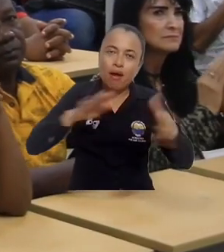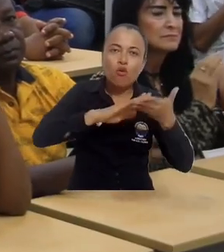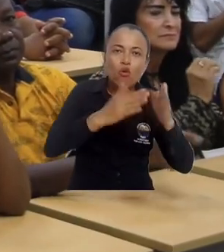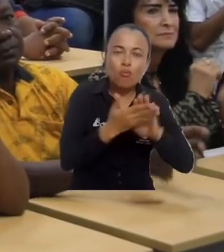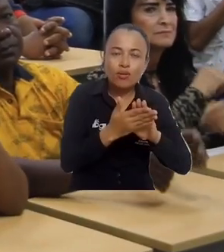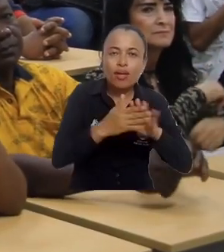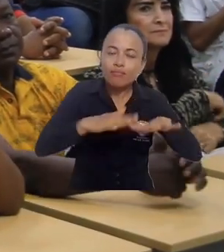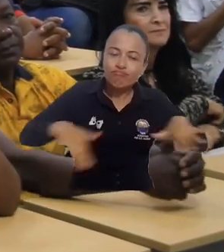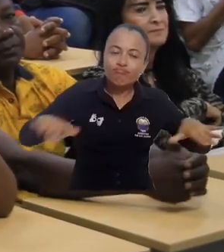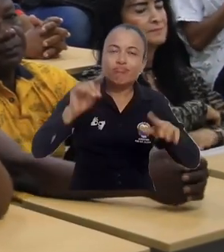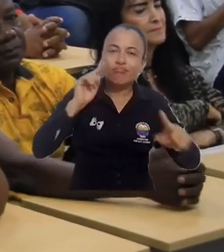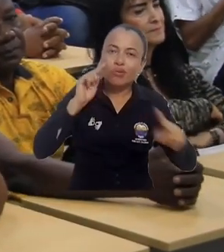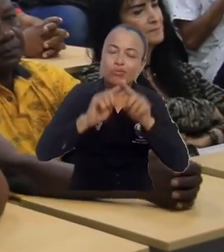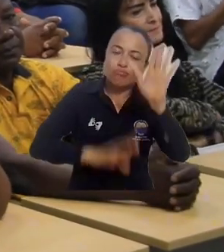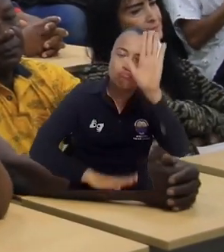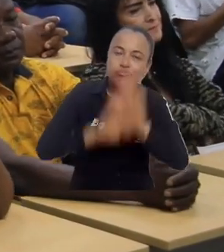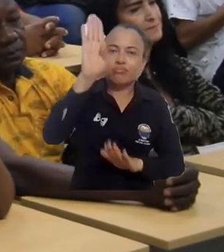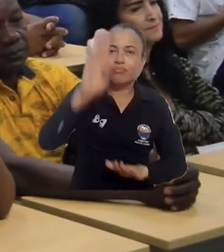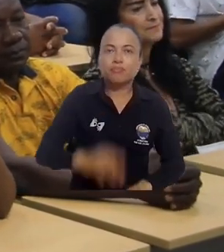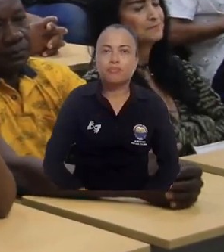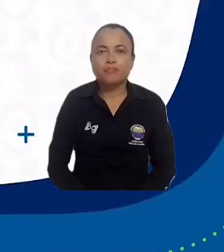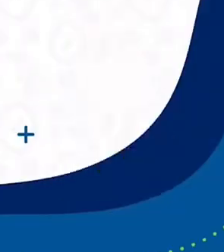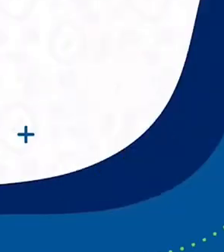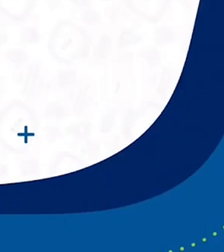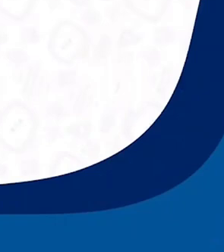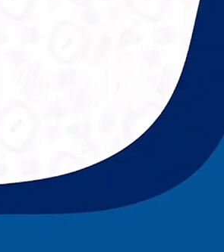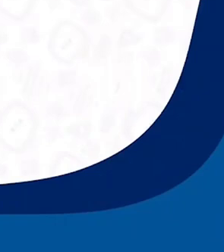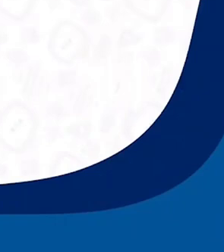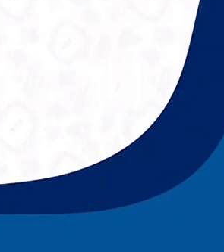comunidades locales para impulsar el desarrollo de la región.